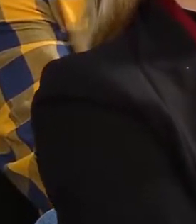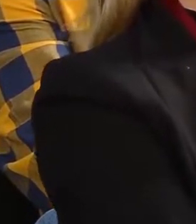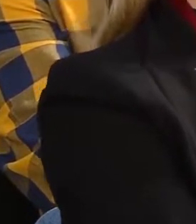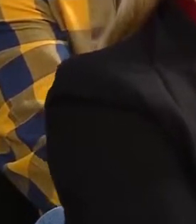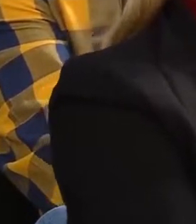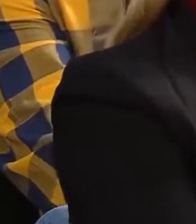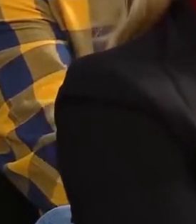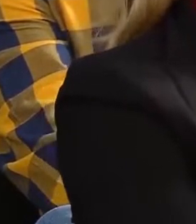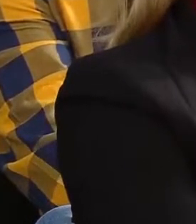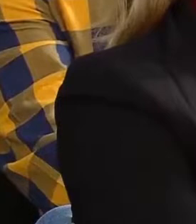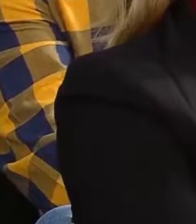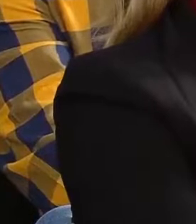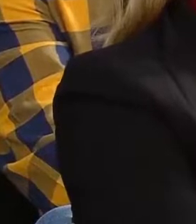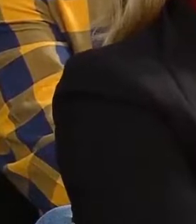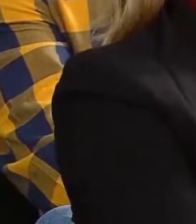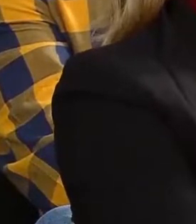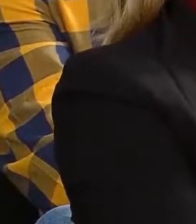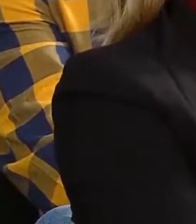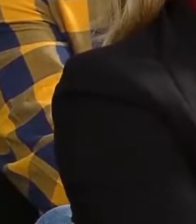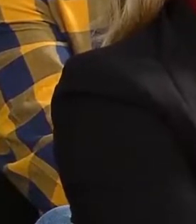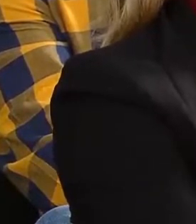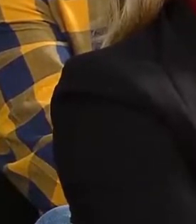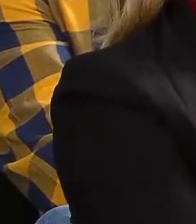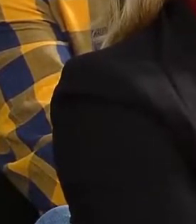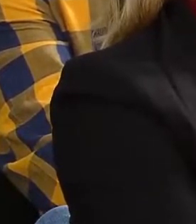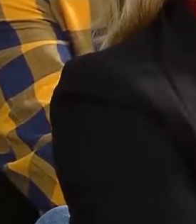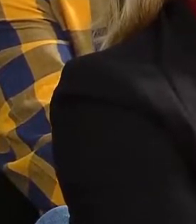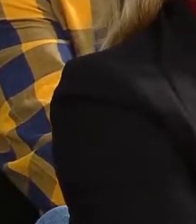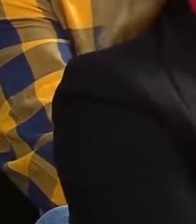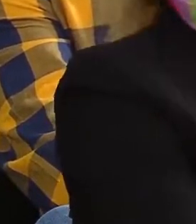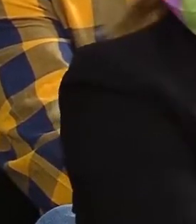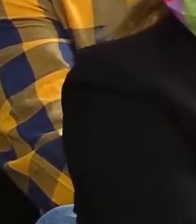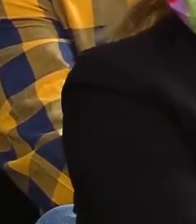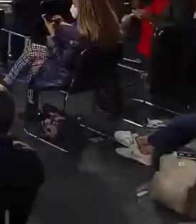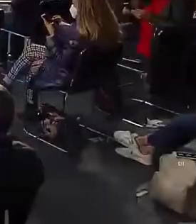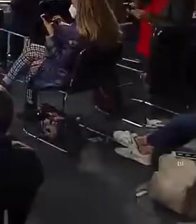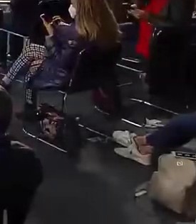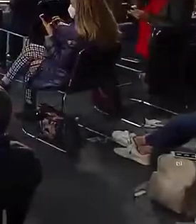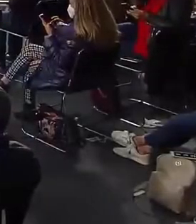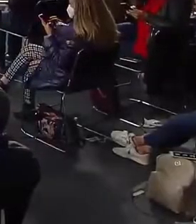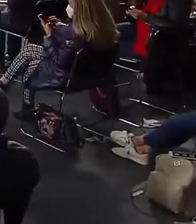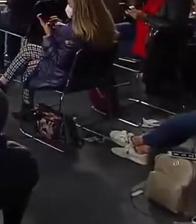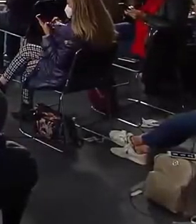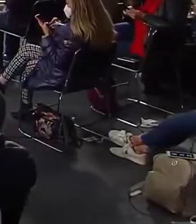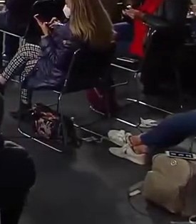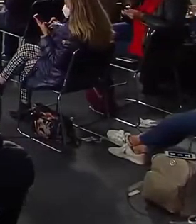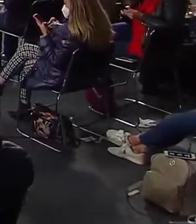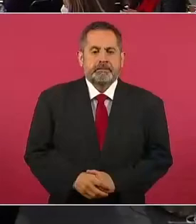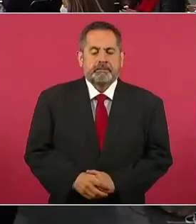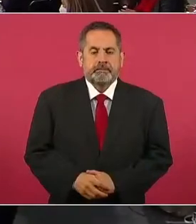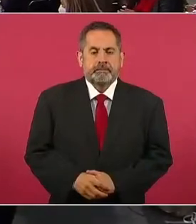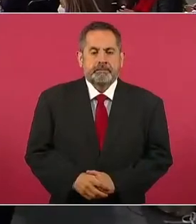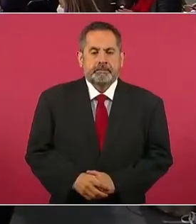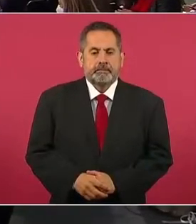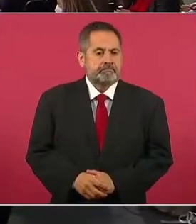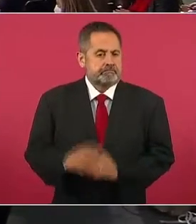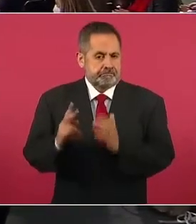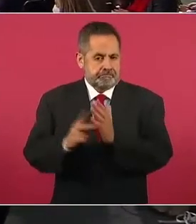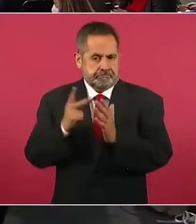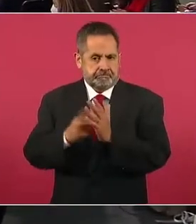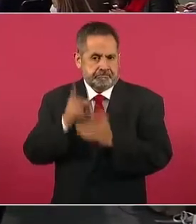construcción de obras irregulares que impactaban el medio ambiente en Puerto Vallarta. Era, digamos, la portavoz